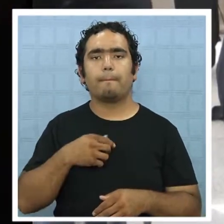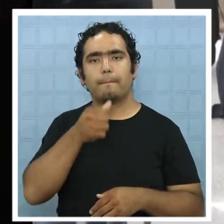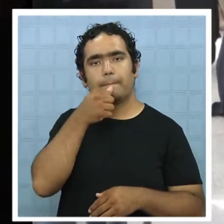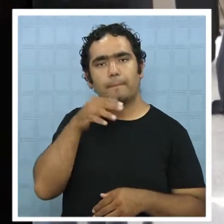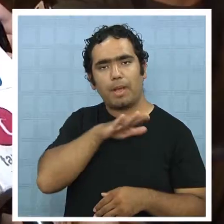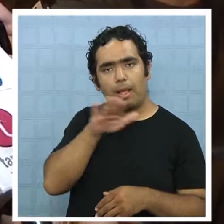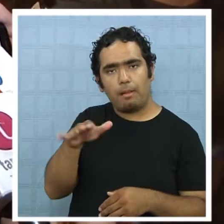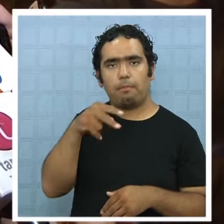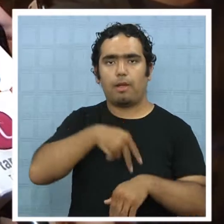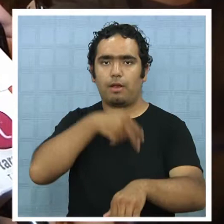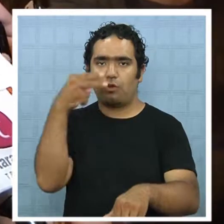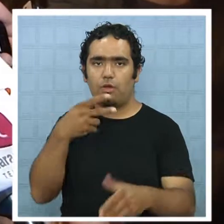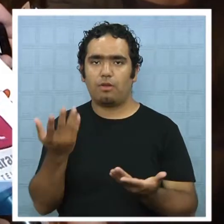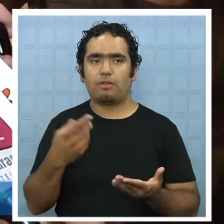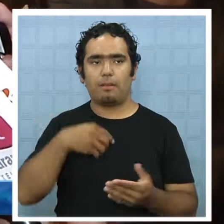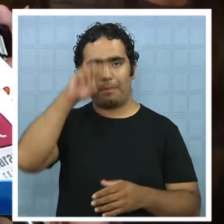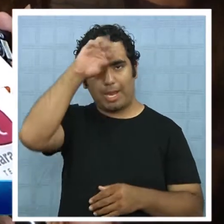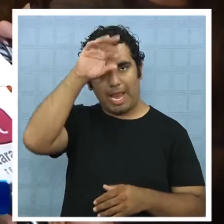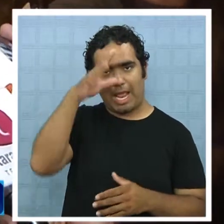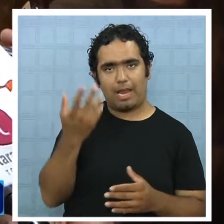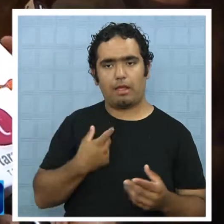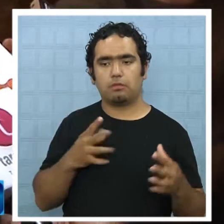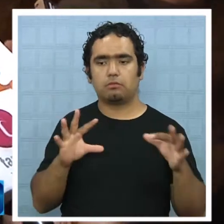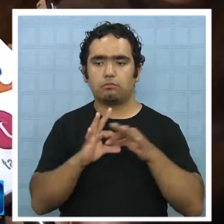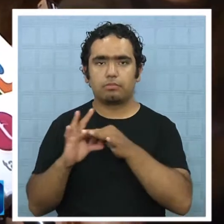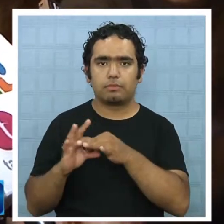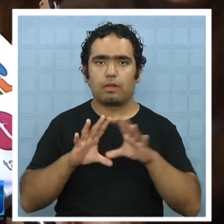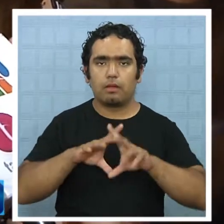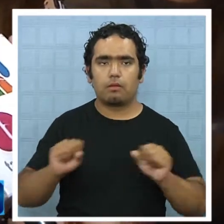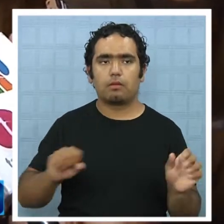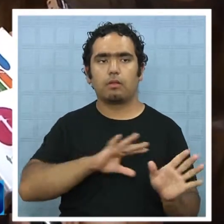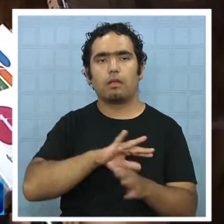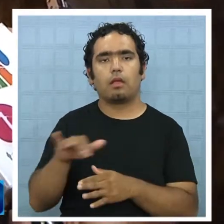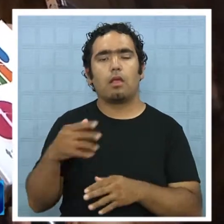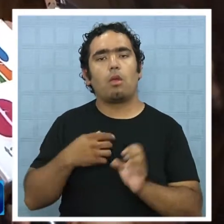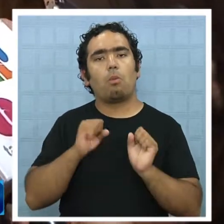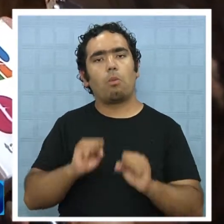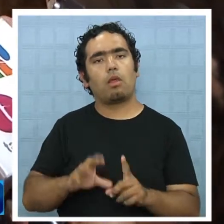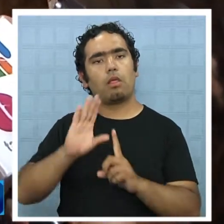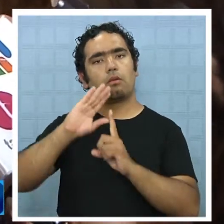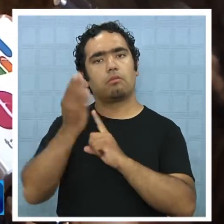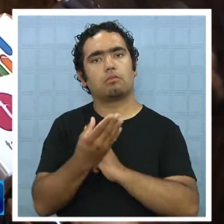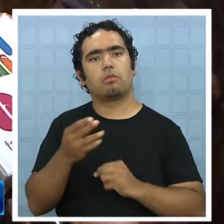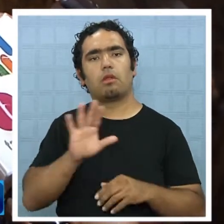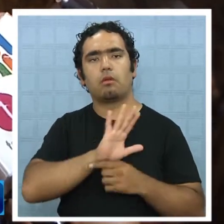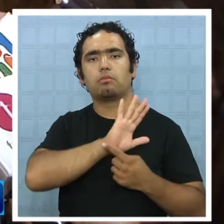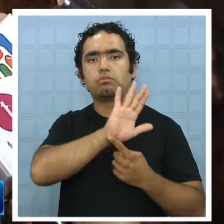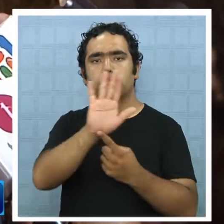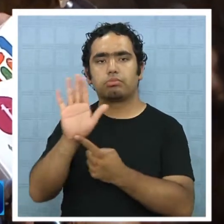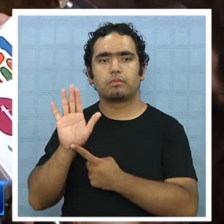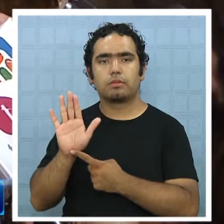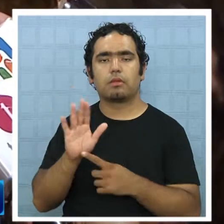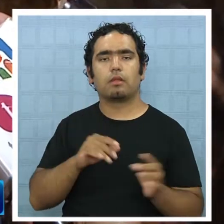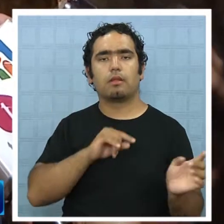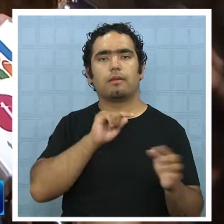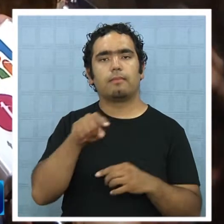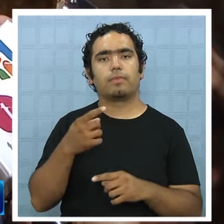en el ámbito de la cultura, de participación ciudadana, y donde se rescate el patrimonio cultural y artístico.